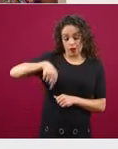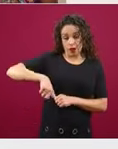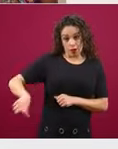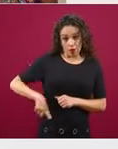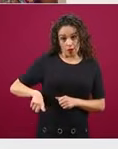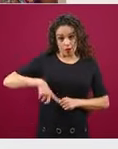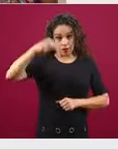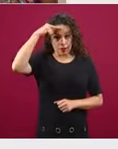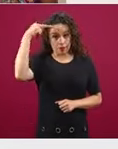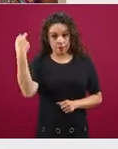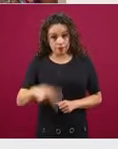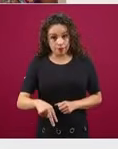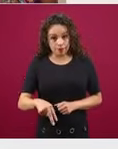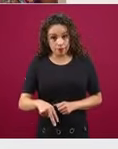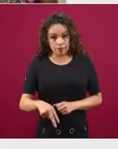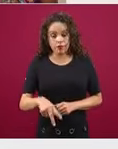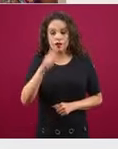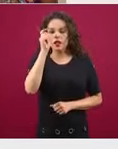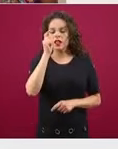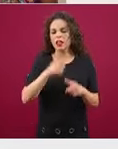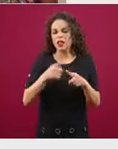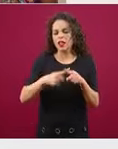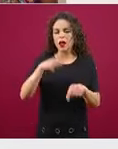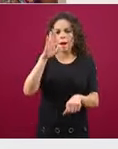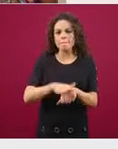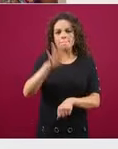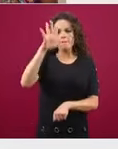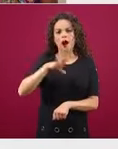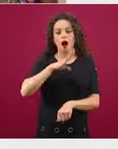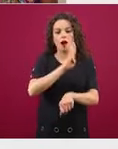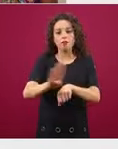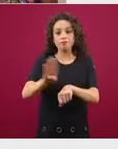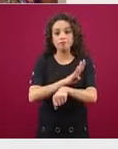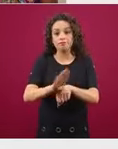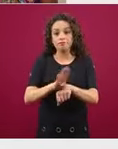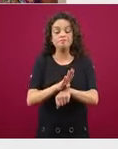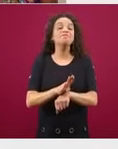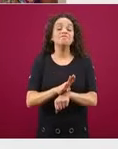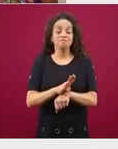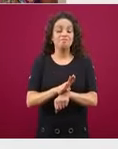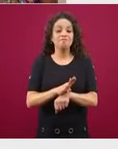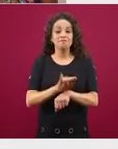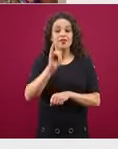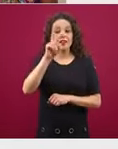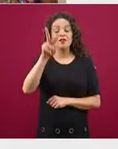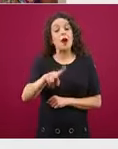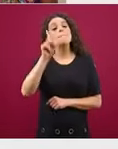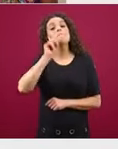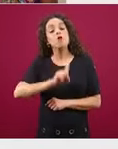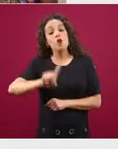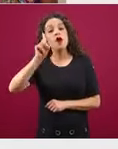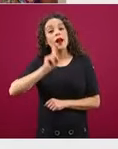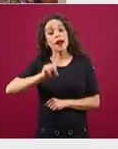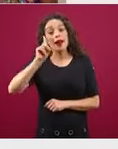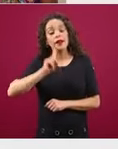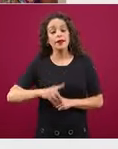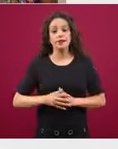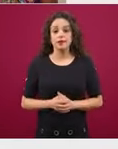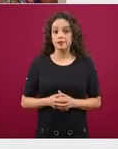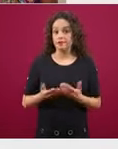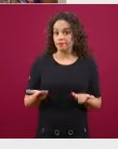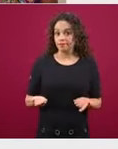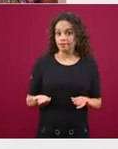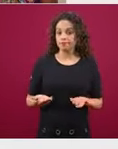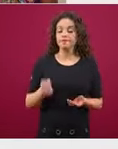la mayoría de las beneficiarias, como lo decía antes, son mujeres. Y que tenemos situaciones que nos